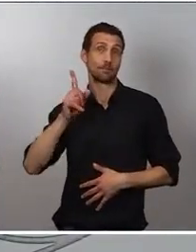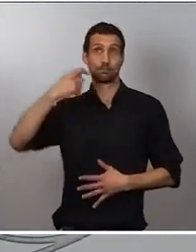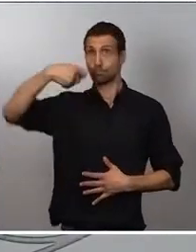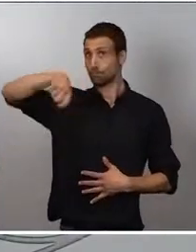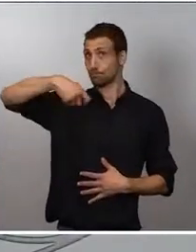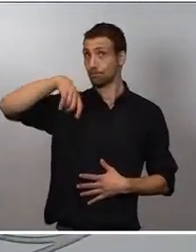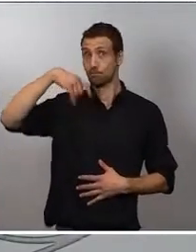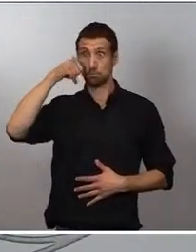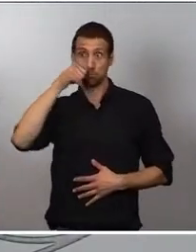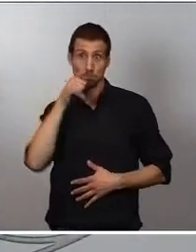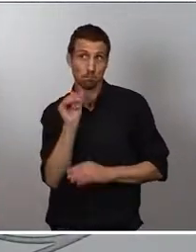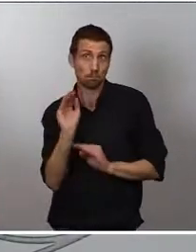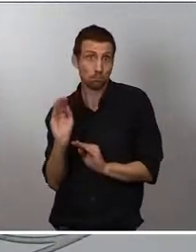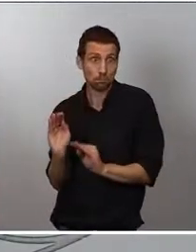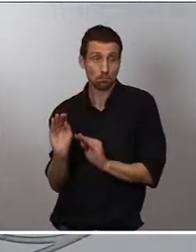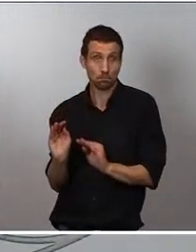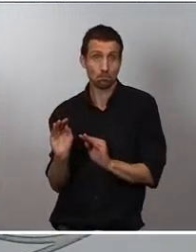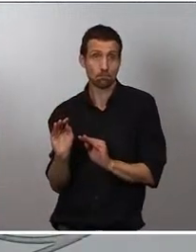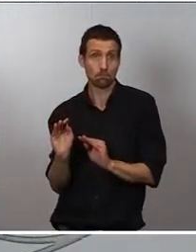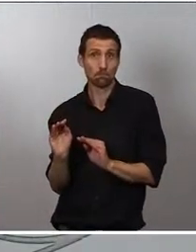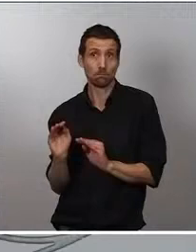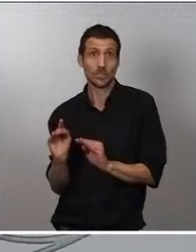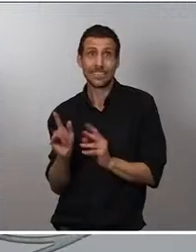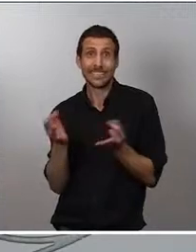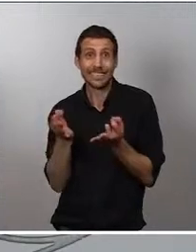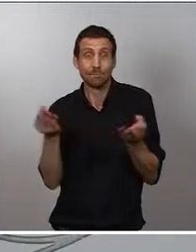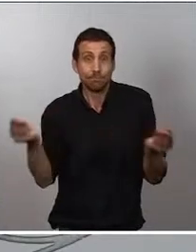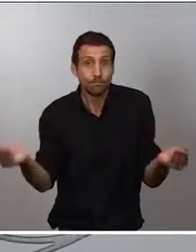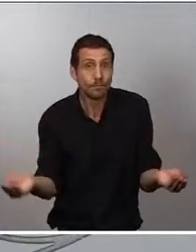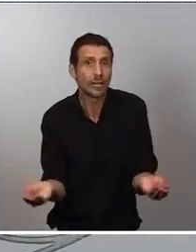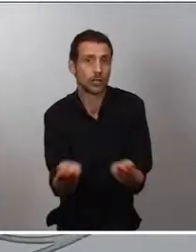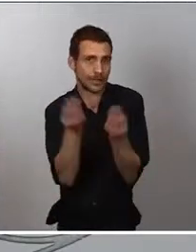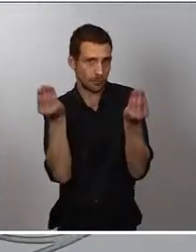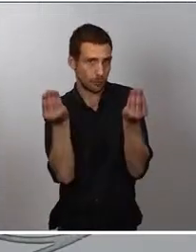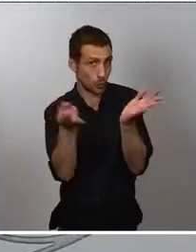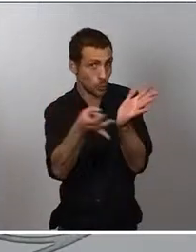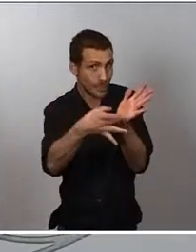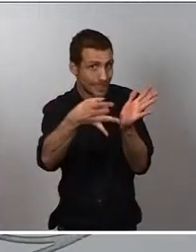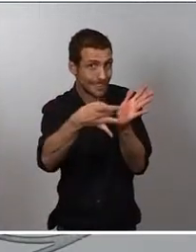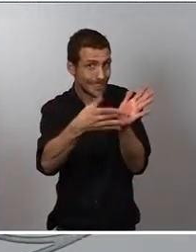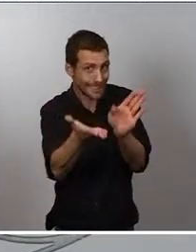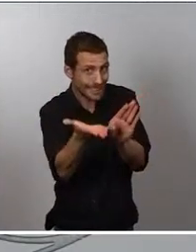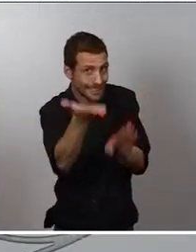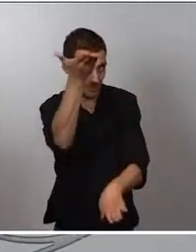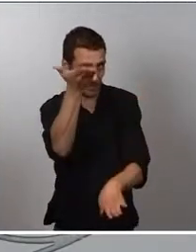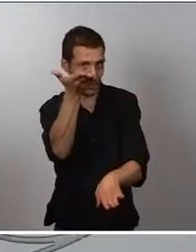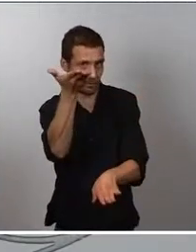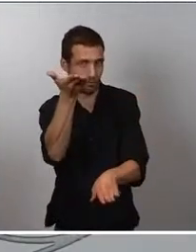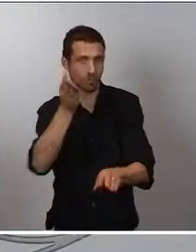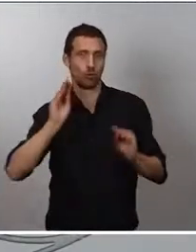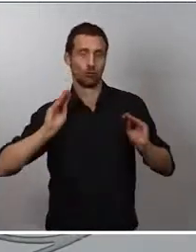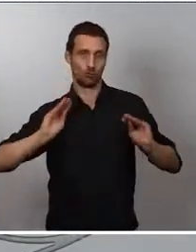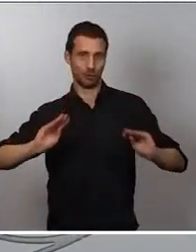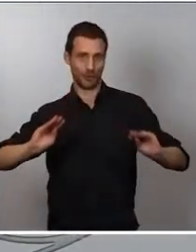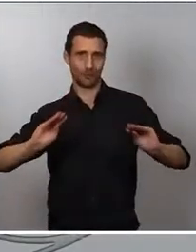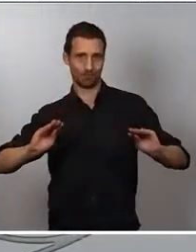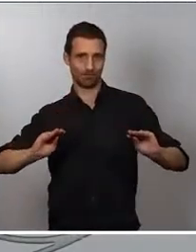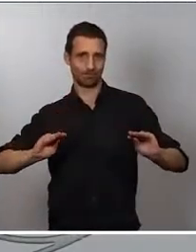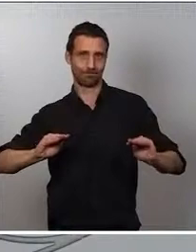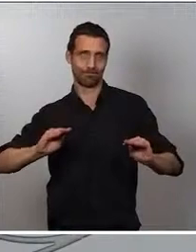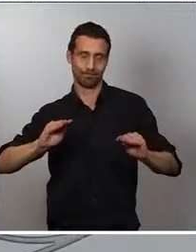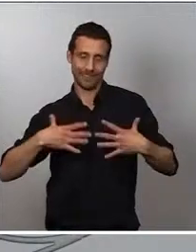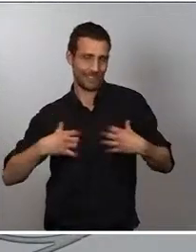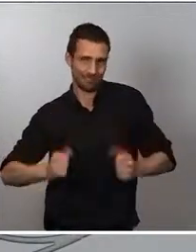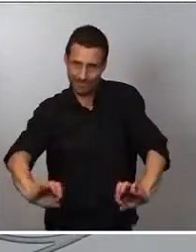mejorando, cualificando nuestra formación sanitaria especializada, por tanto, también nuestro sistema de formación MIR.